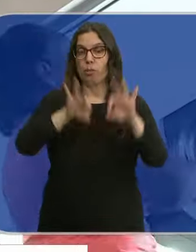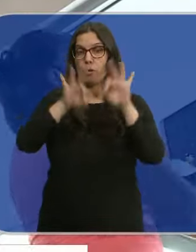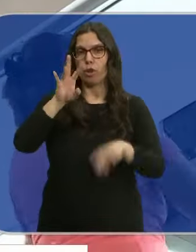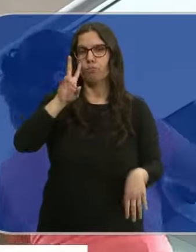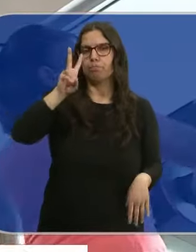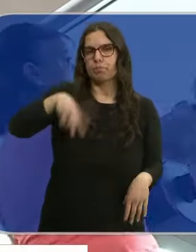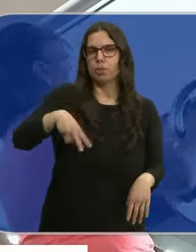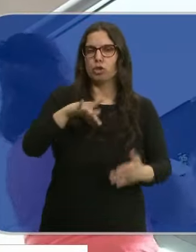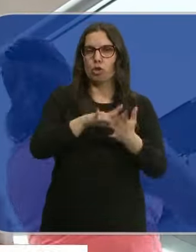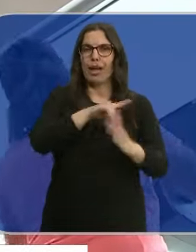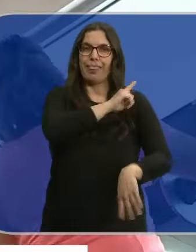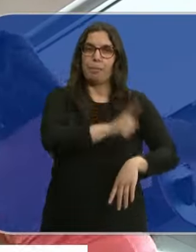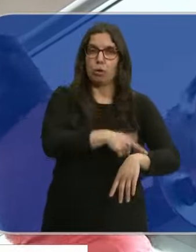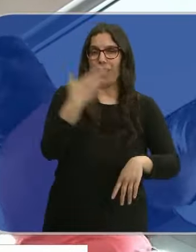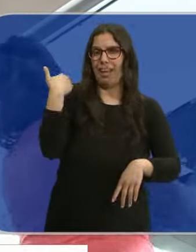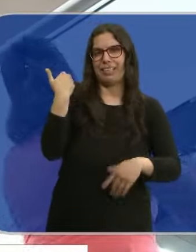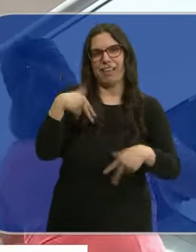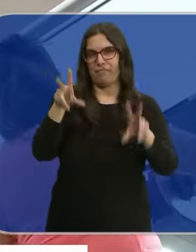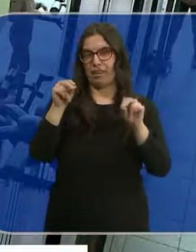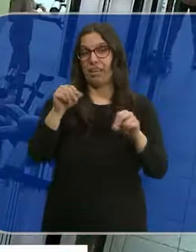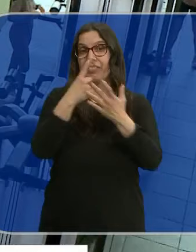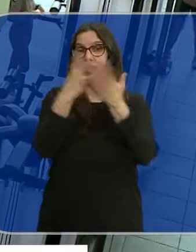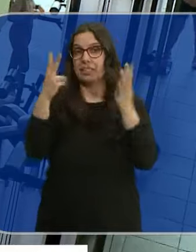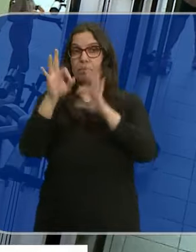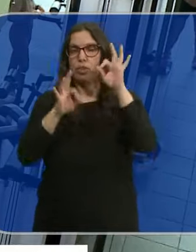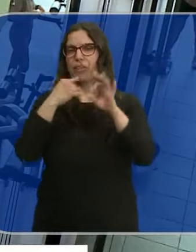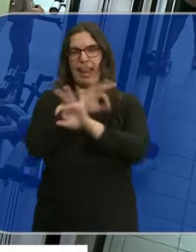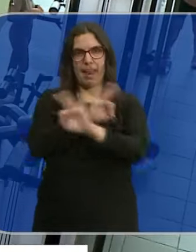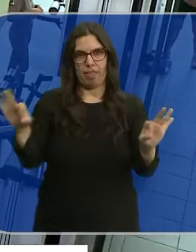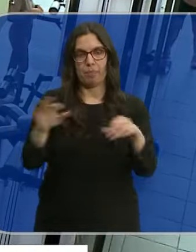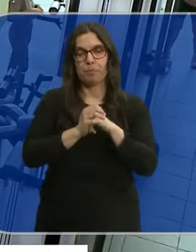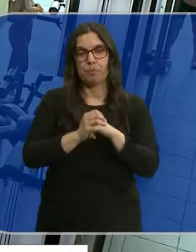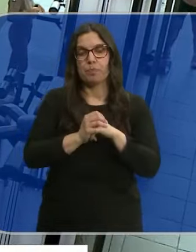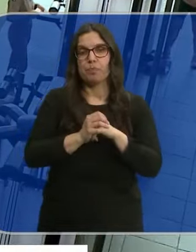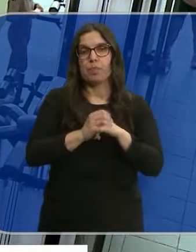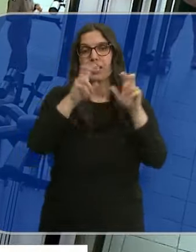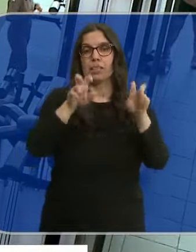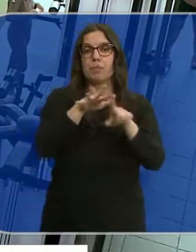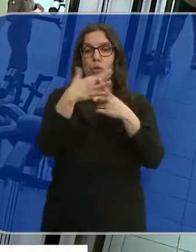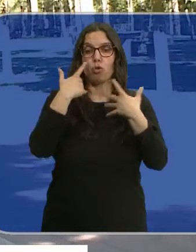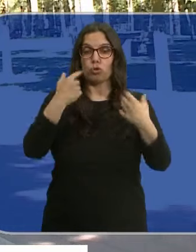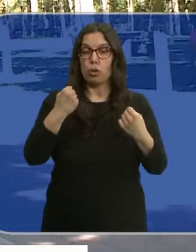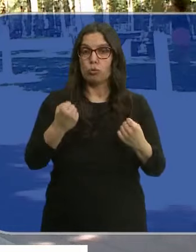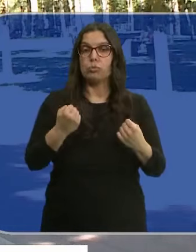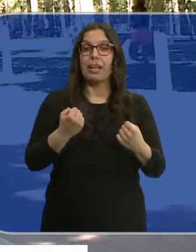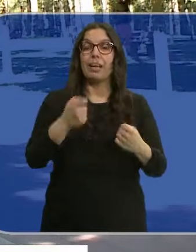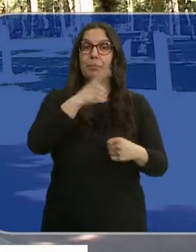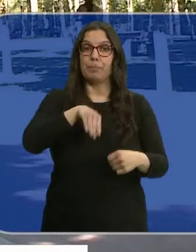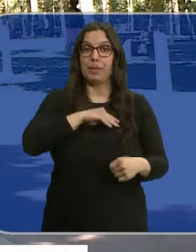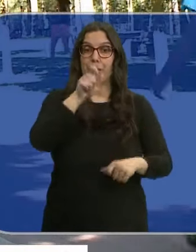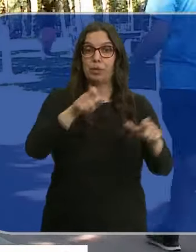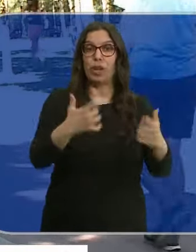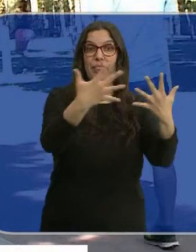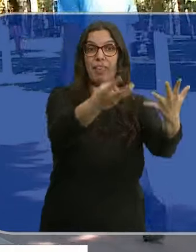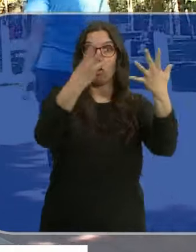reconoce que ha hecho deporte, pero ya no, y un 17% que no practica ninguno. Respecto al estado de salud, 8 de cada 10 españoles